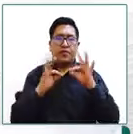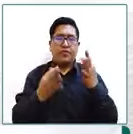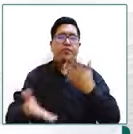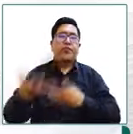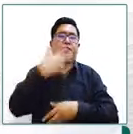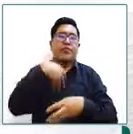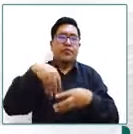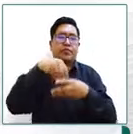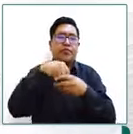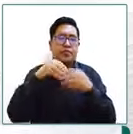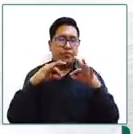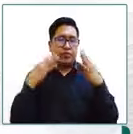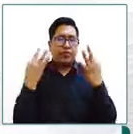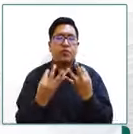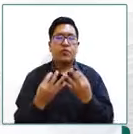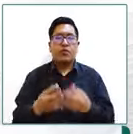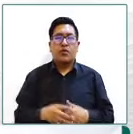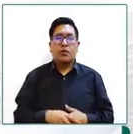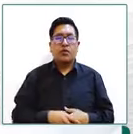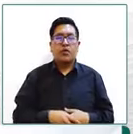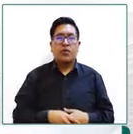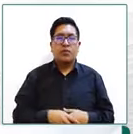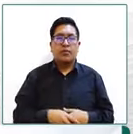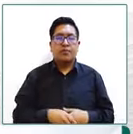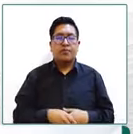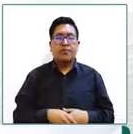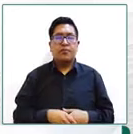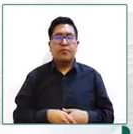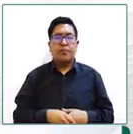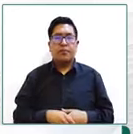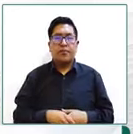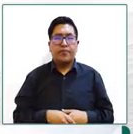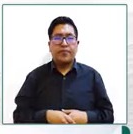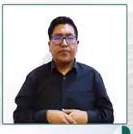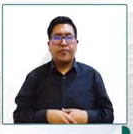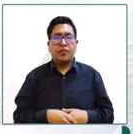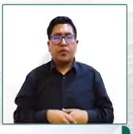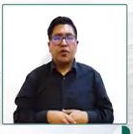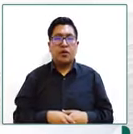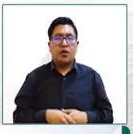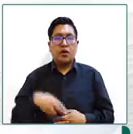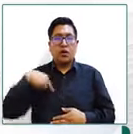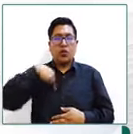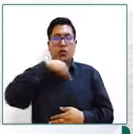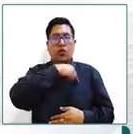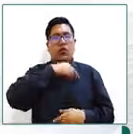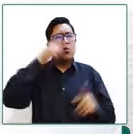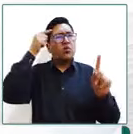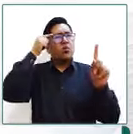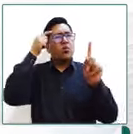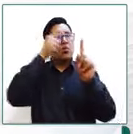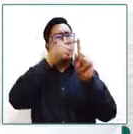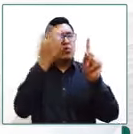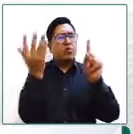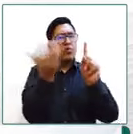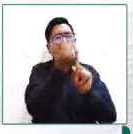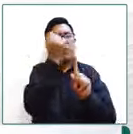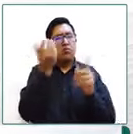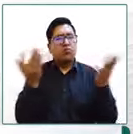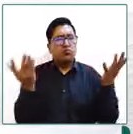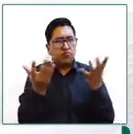familiar obviamente nosotros para lograr este objetivo hemos desarrollado